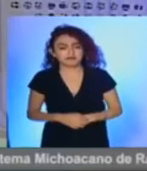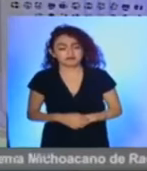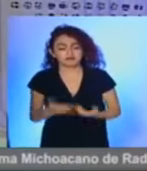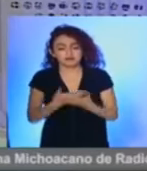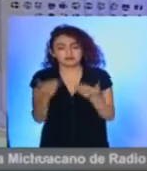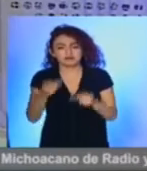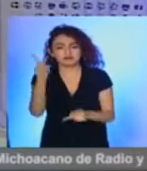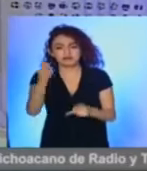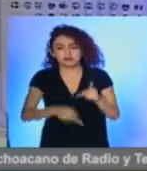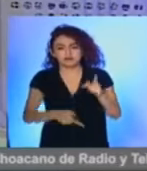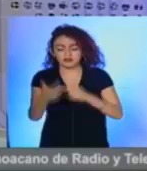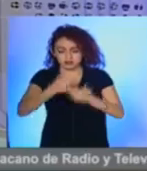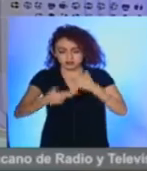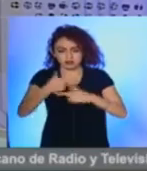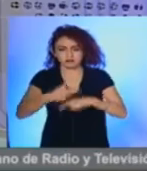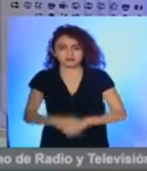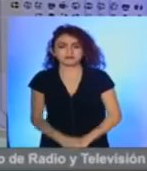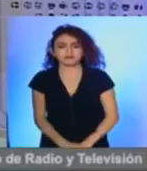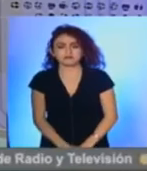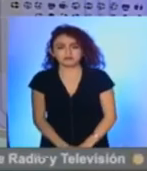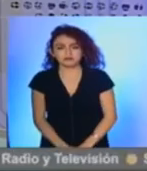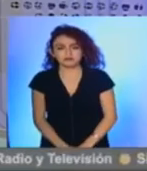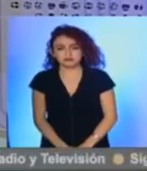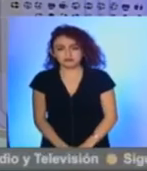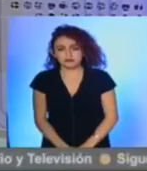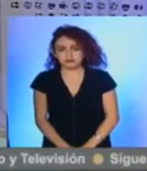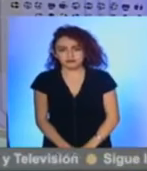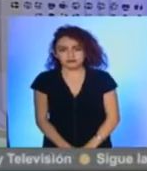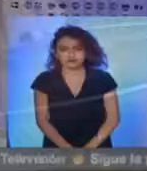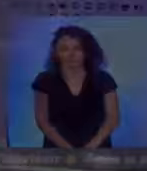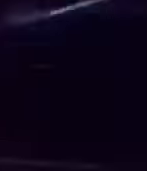Nosotros hacemos una pausa, regresamos con más.